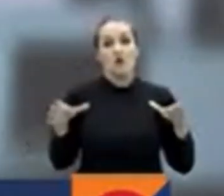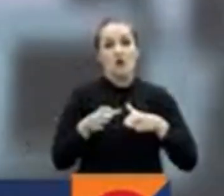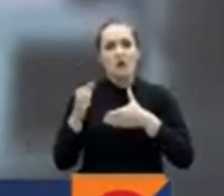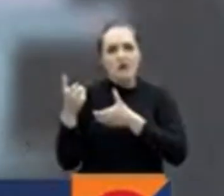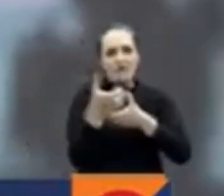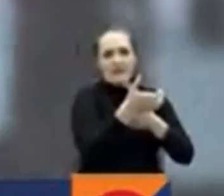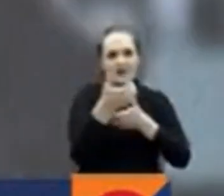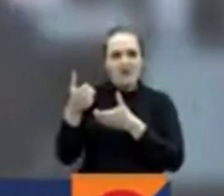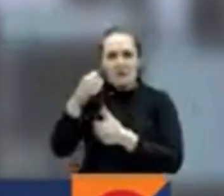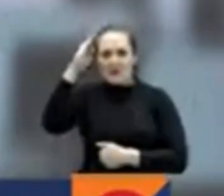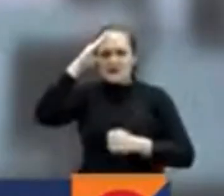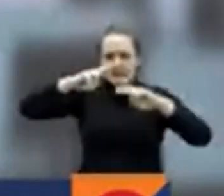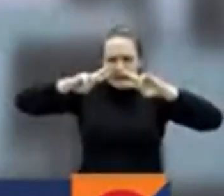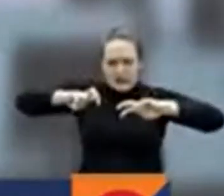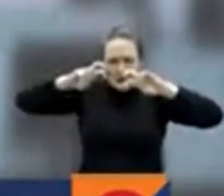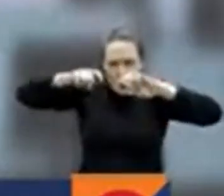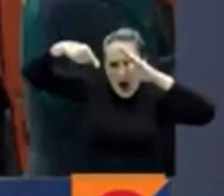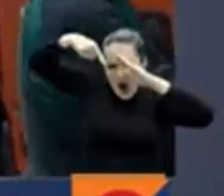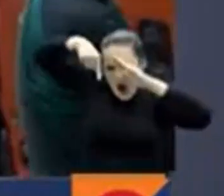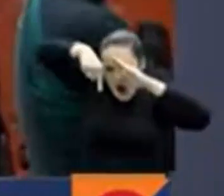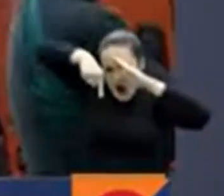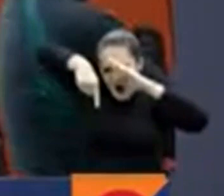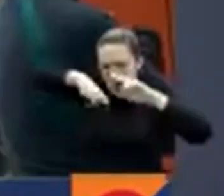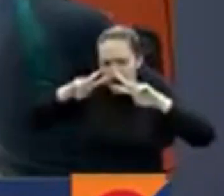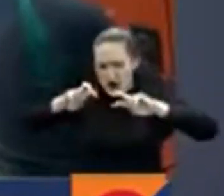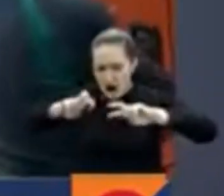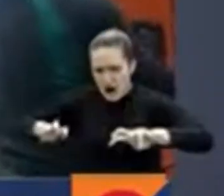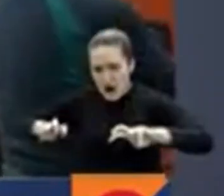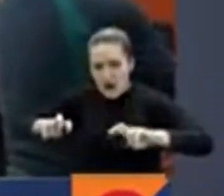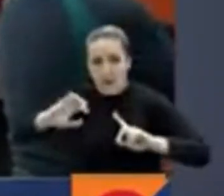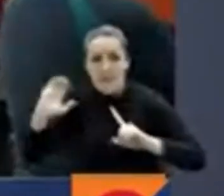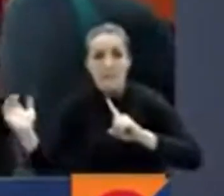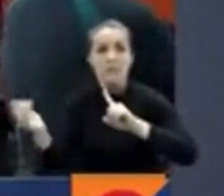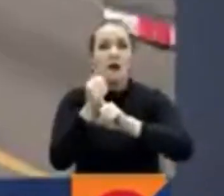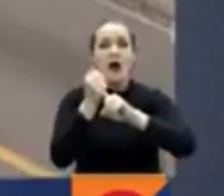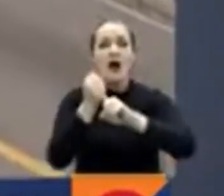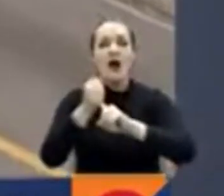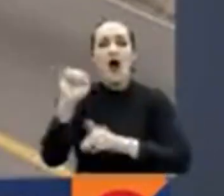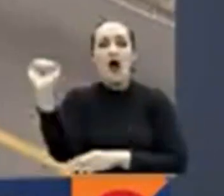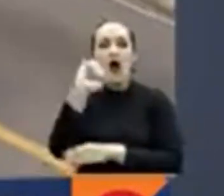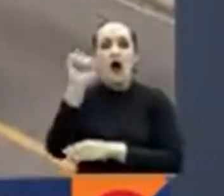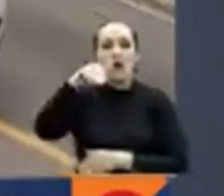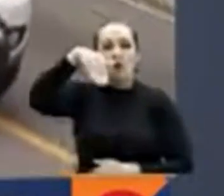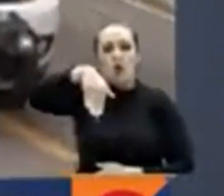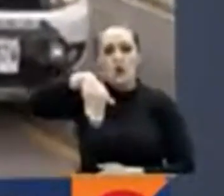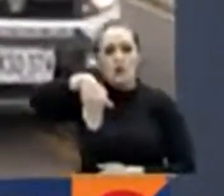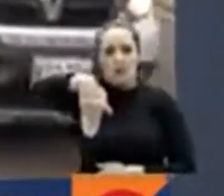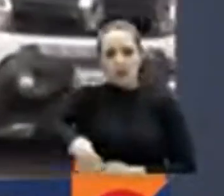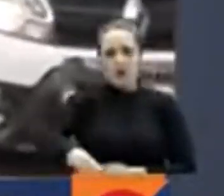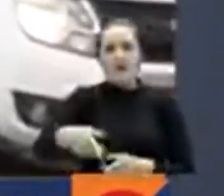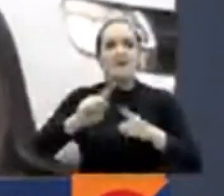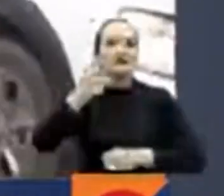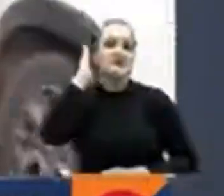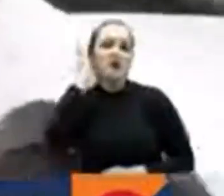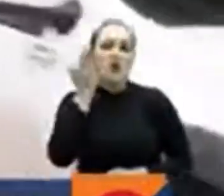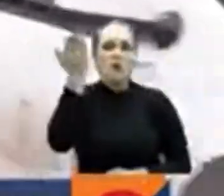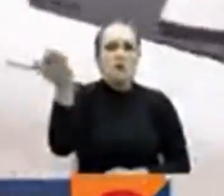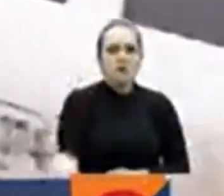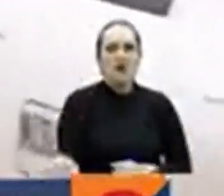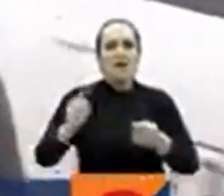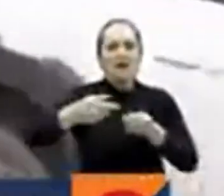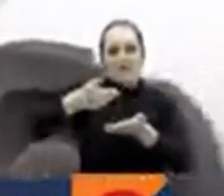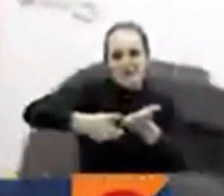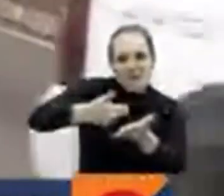rescate después de múltiples labores de búsqueda en la zona. Solo ha aparecido el vehículo destruido, el celular del propietario y también varios